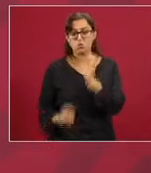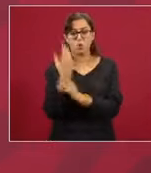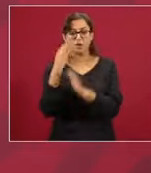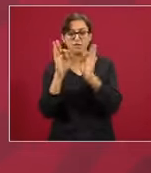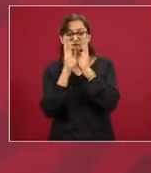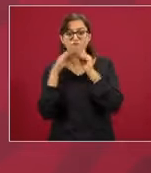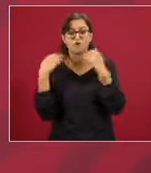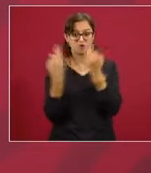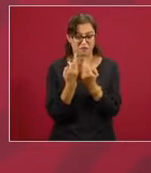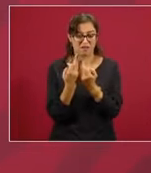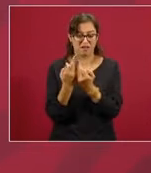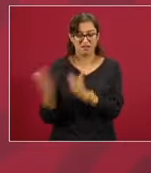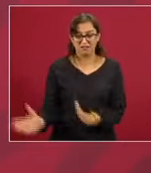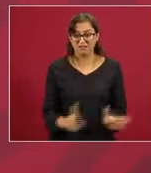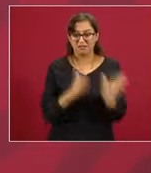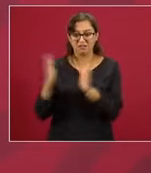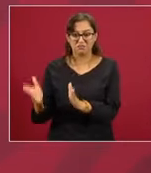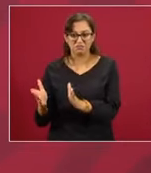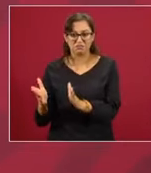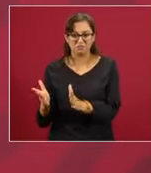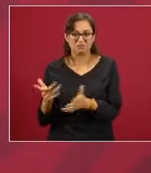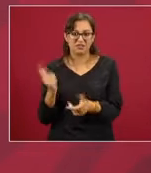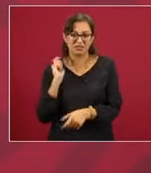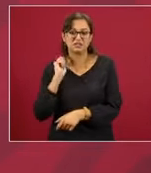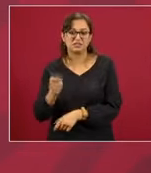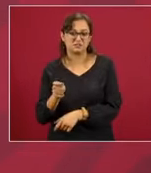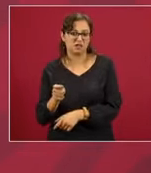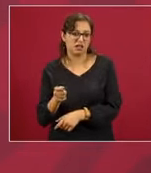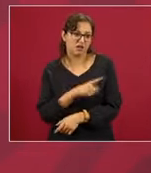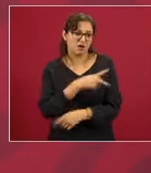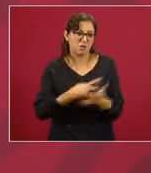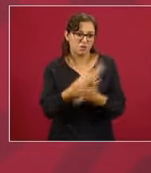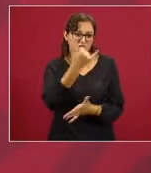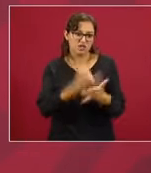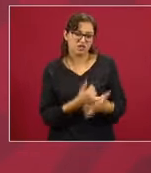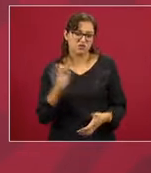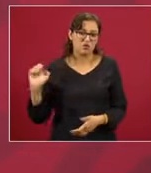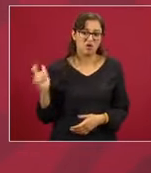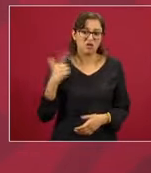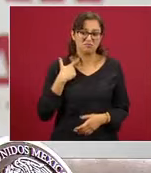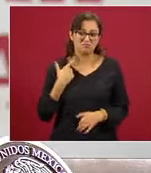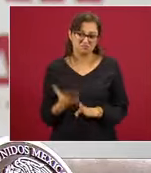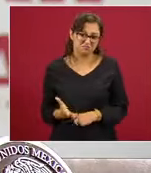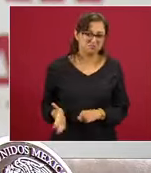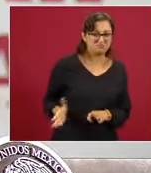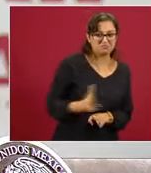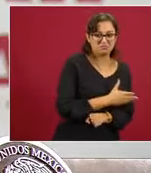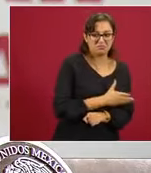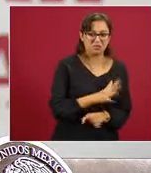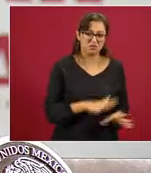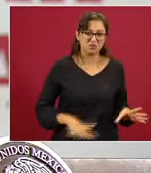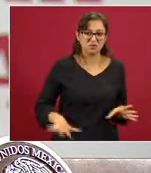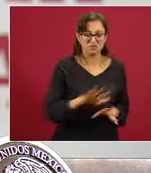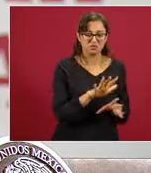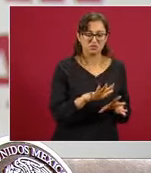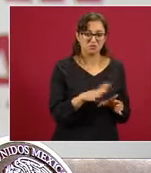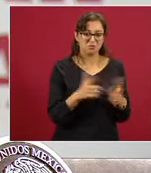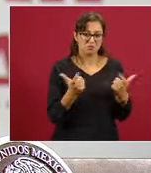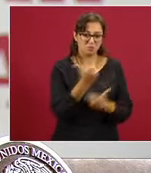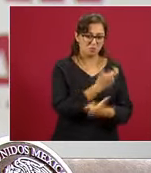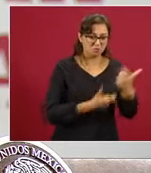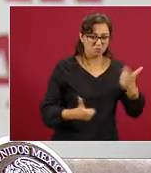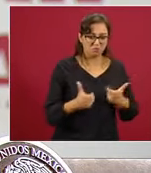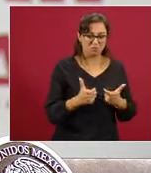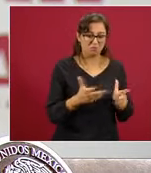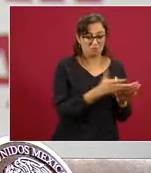alternativo es precisamente en contraposición de ese modelo económico, social, político y de desarrollo que